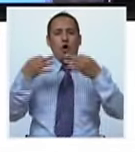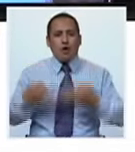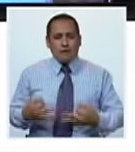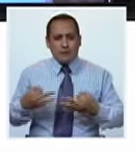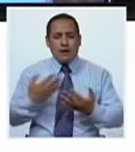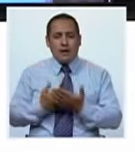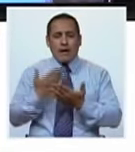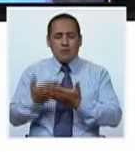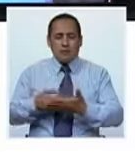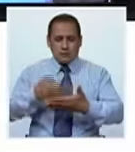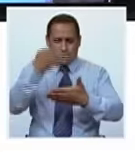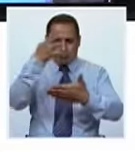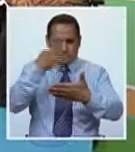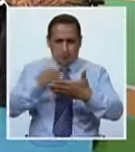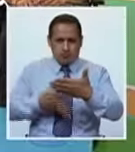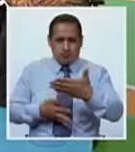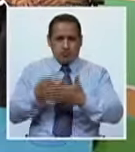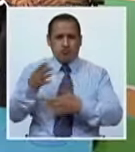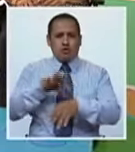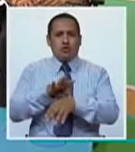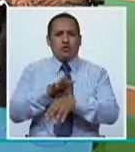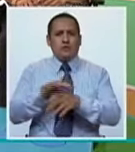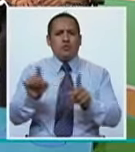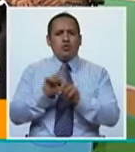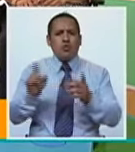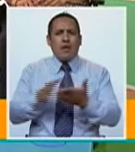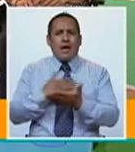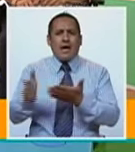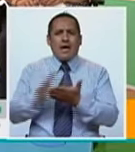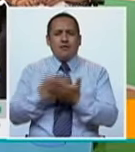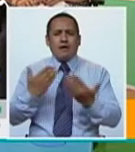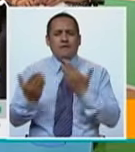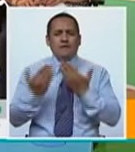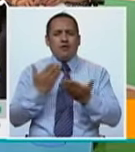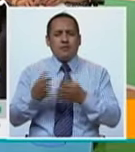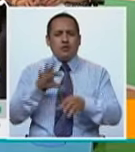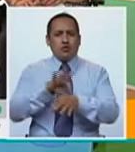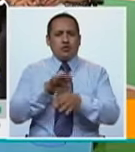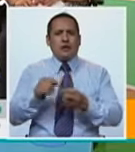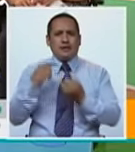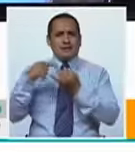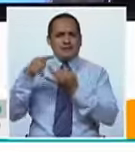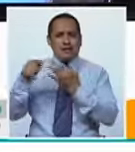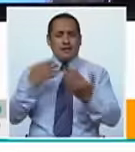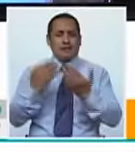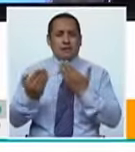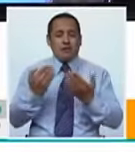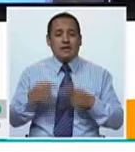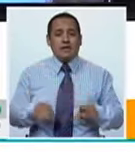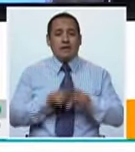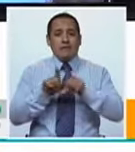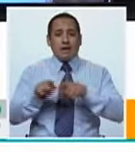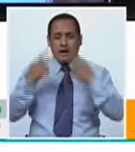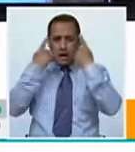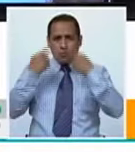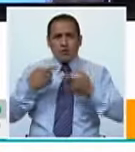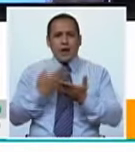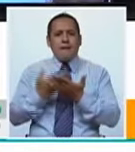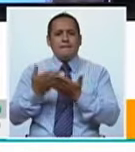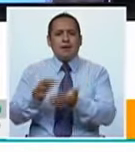todas maneras, confirmar el diagnóstico con un estudio genético. Porque no existe solo un tipo de síndrome de Down. Hay varios tipos y eso se define